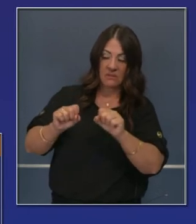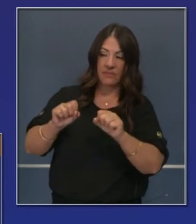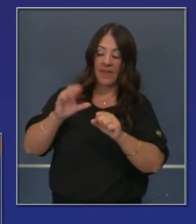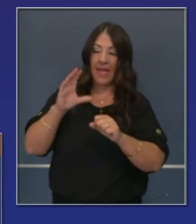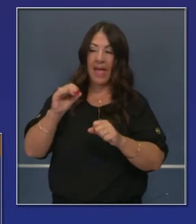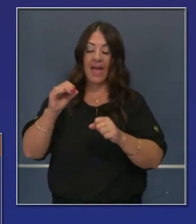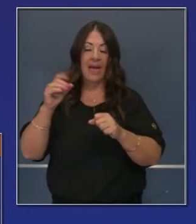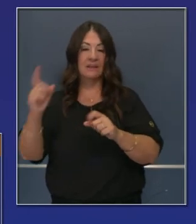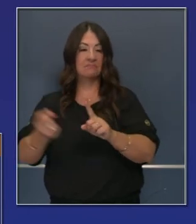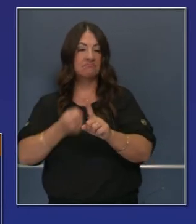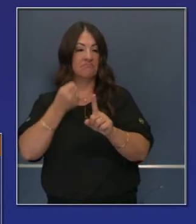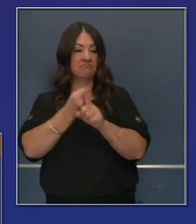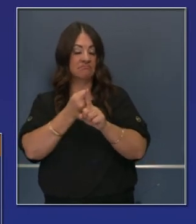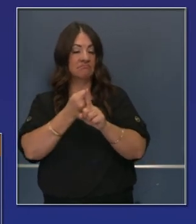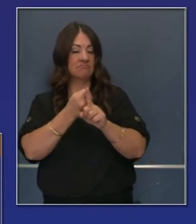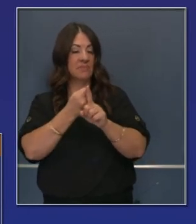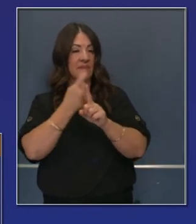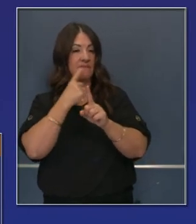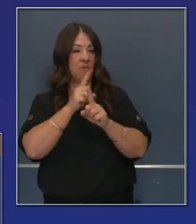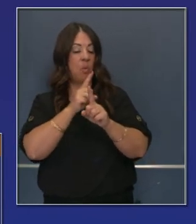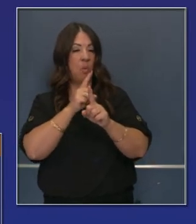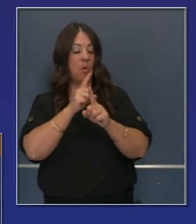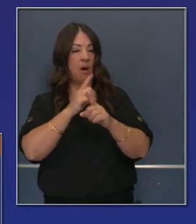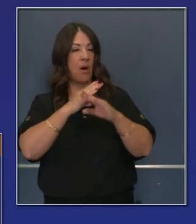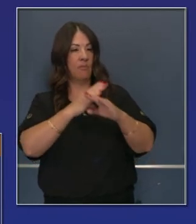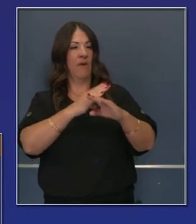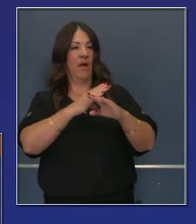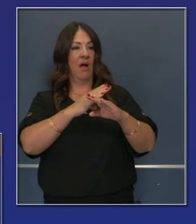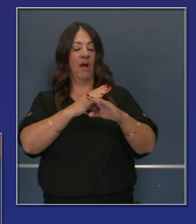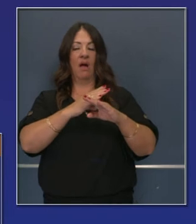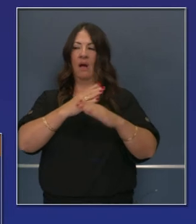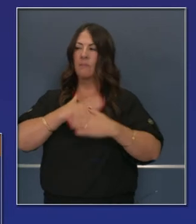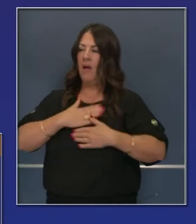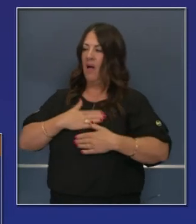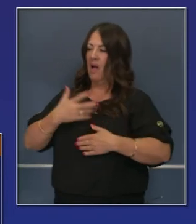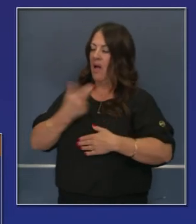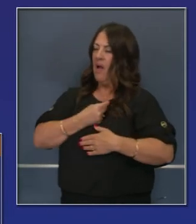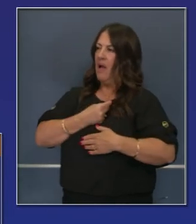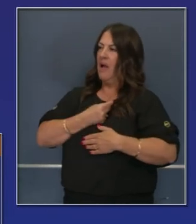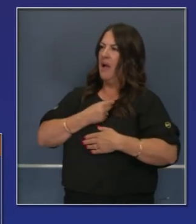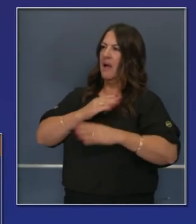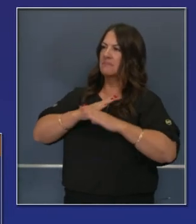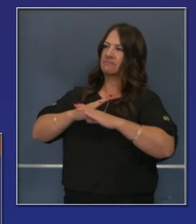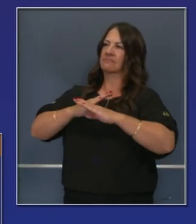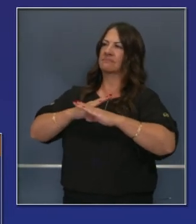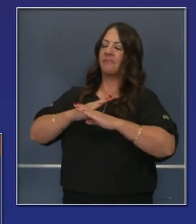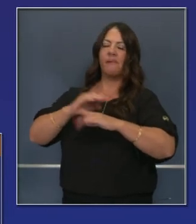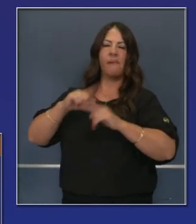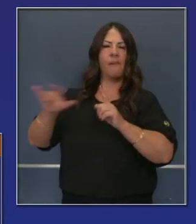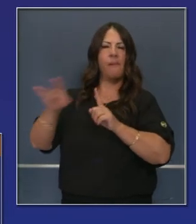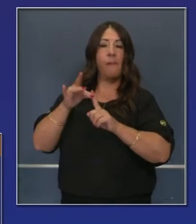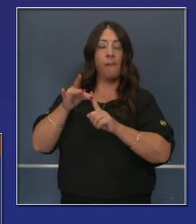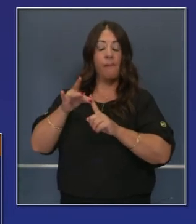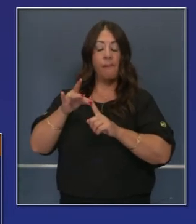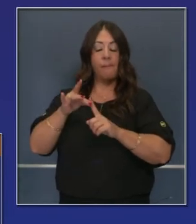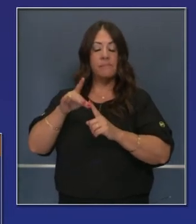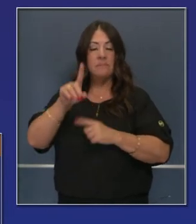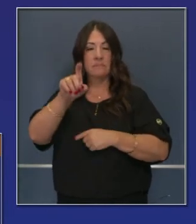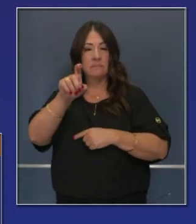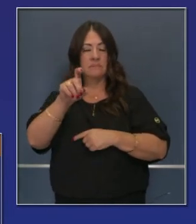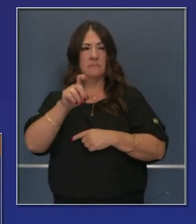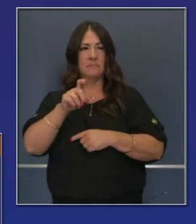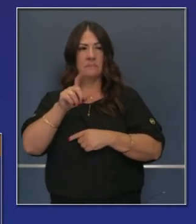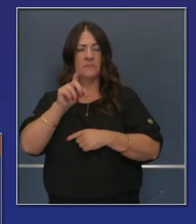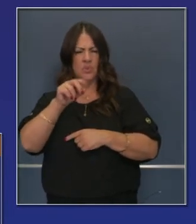del impacto que tendrá esa vacuna sobre la inmunidad? Porque eso todavía es una pregunta sin respuesta.